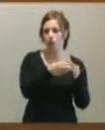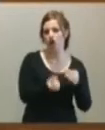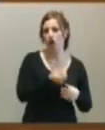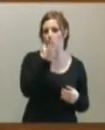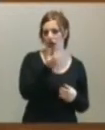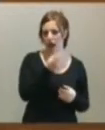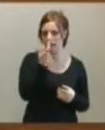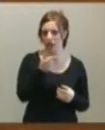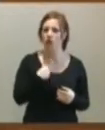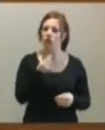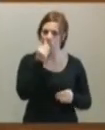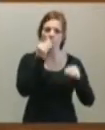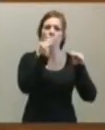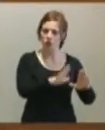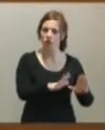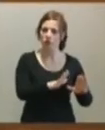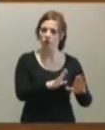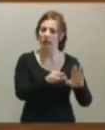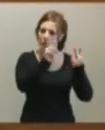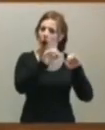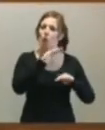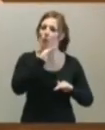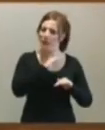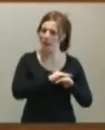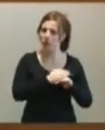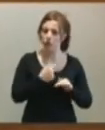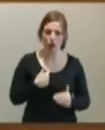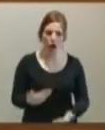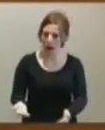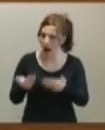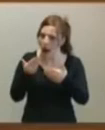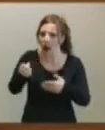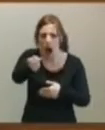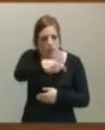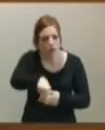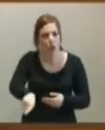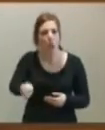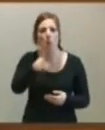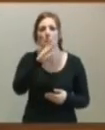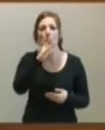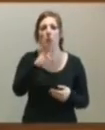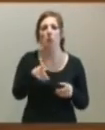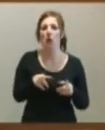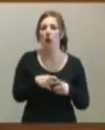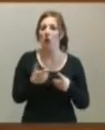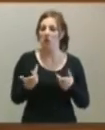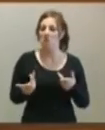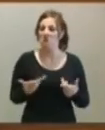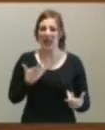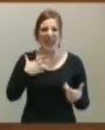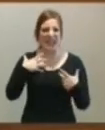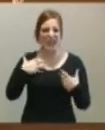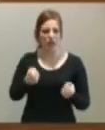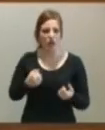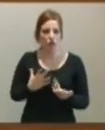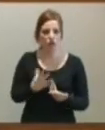votar a favor del cumplimiento. Y les agradezco que ustedes se muestren tan intensos en promover que